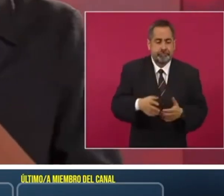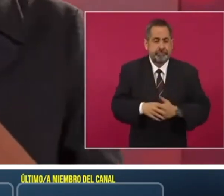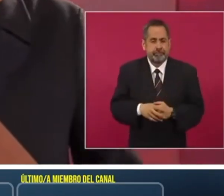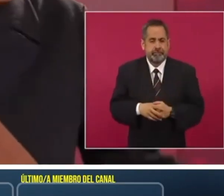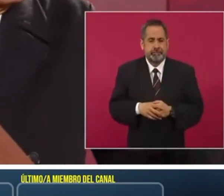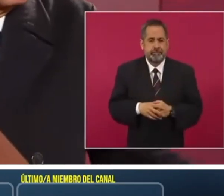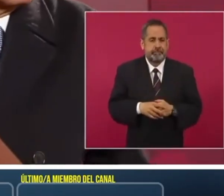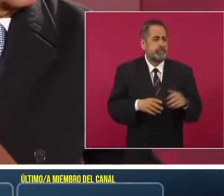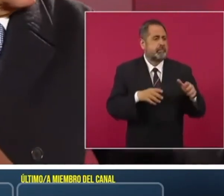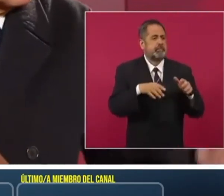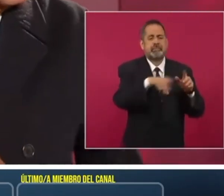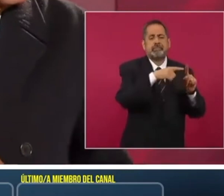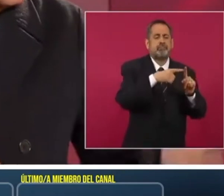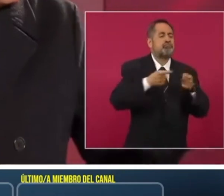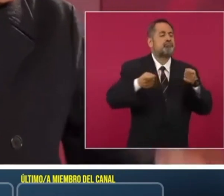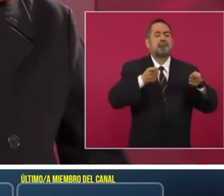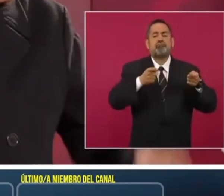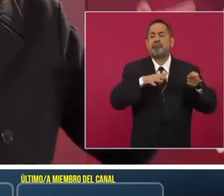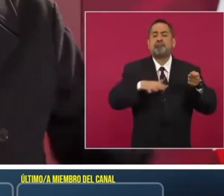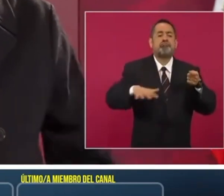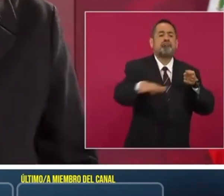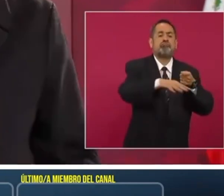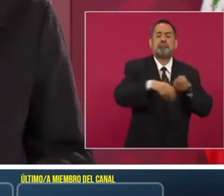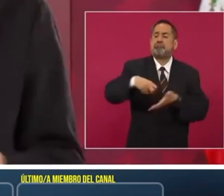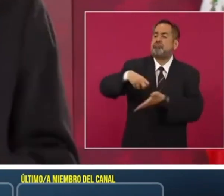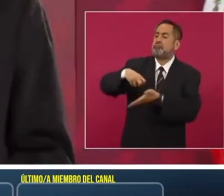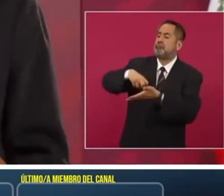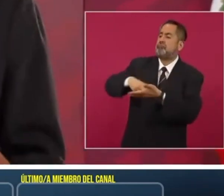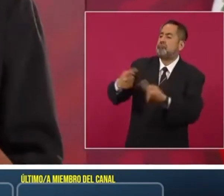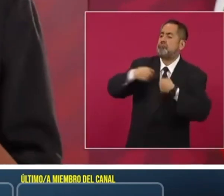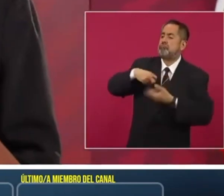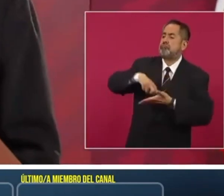Tenían casi de rodillas a todos los servidores públicos.